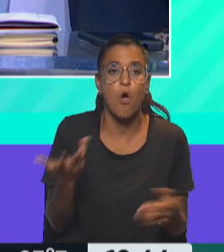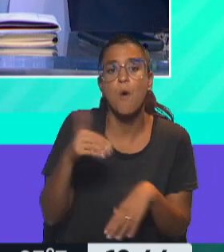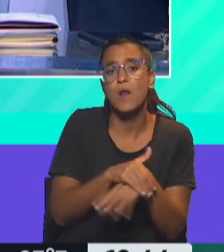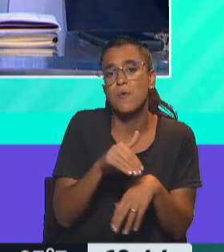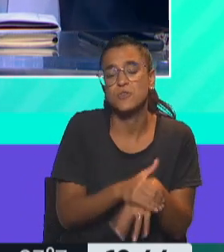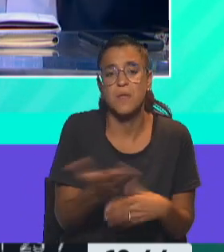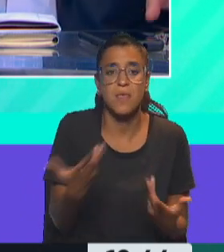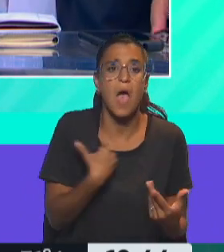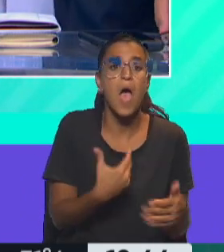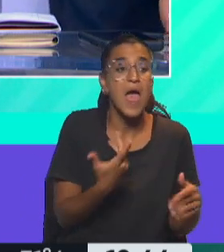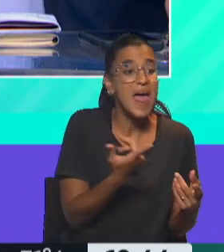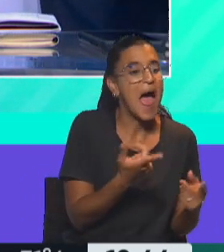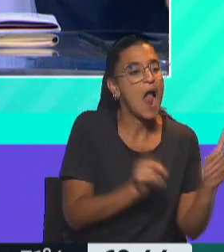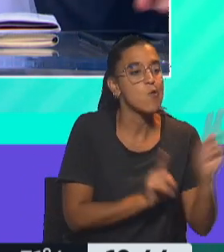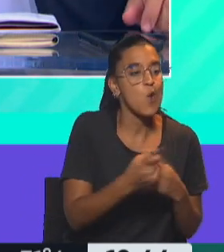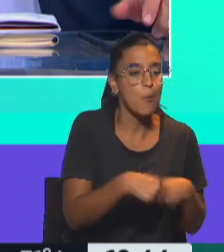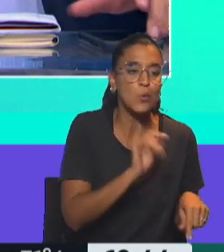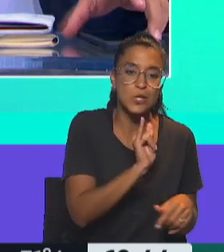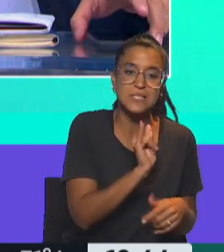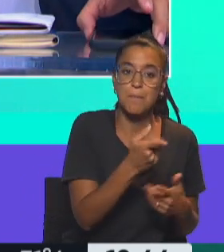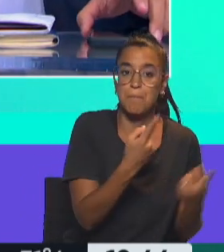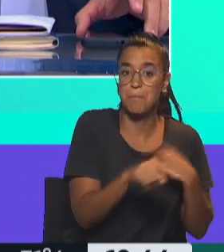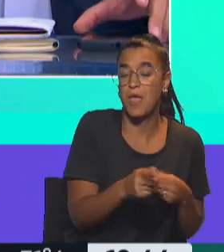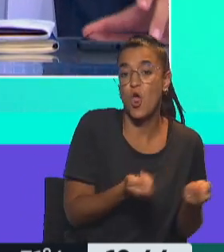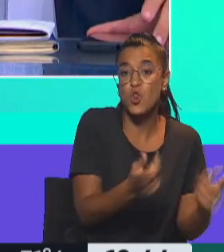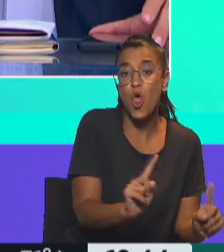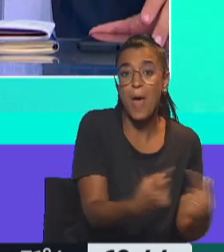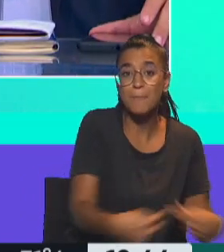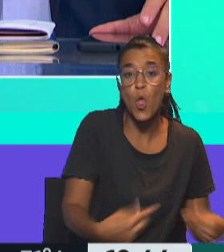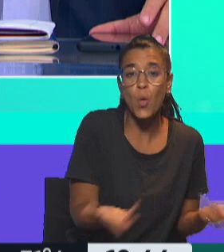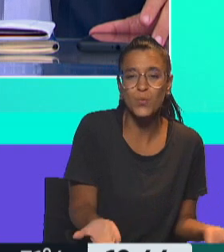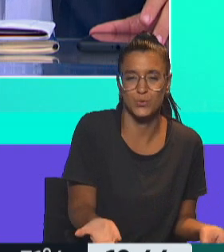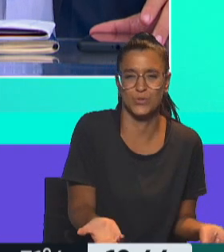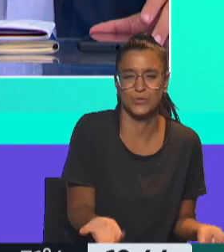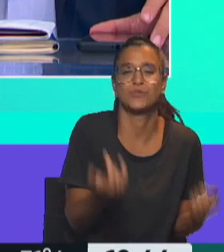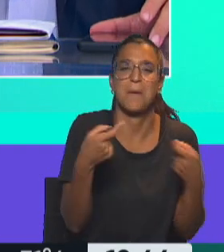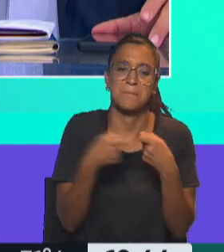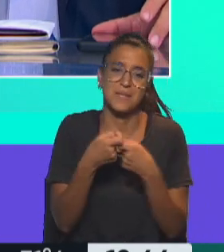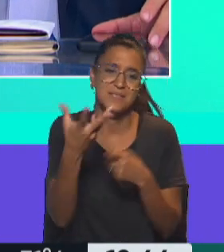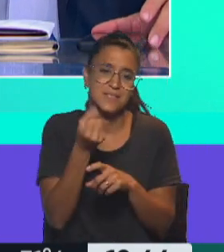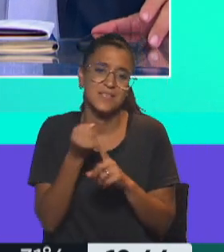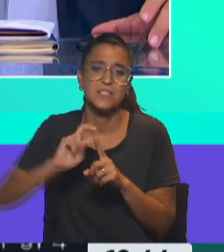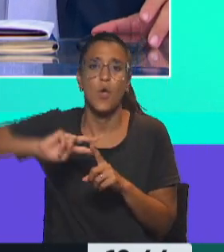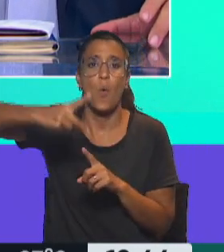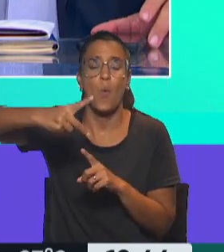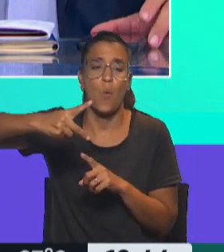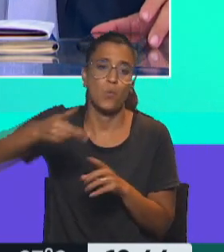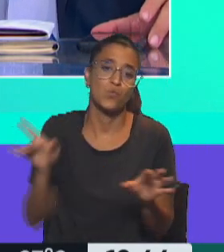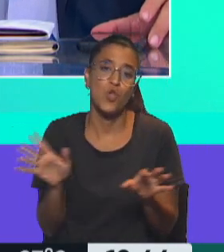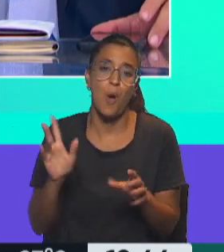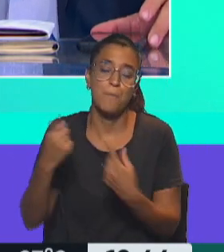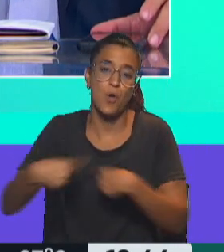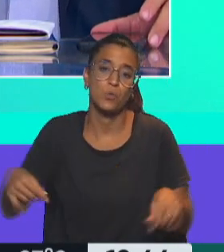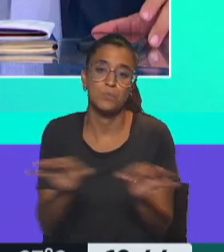porque se compromete con determinados productos cuyo stock no se garantiza, por lo tanto las empresas terminan sacando un segundo producto llamado mellizo